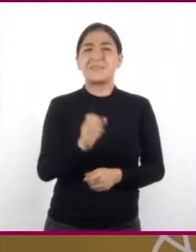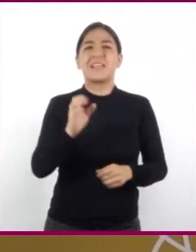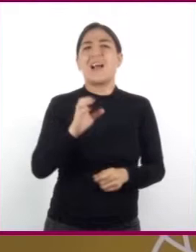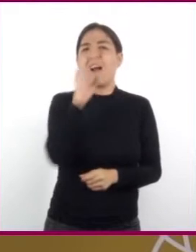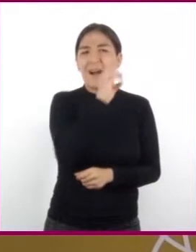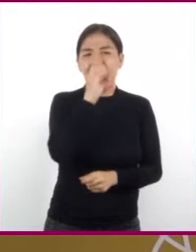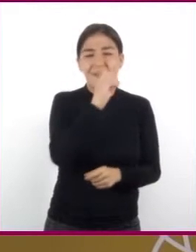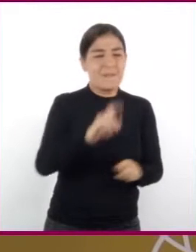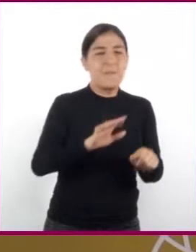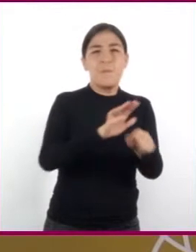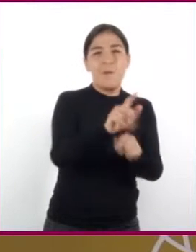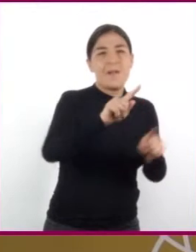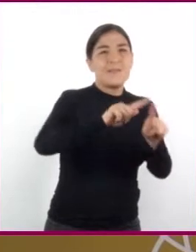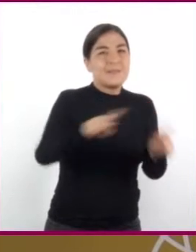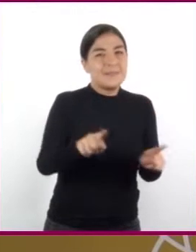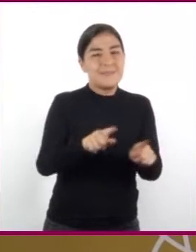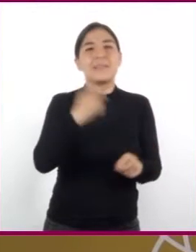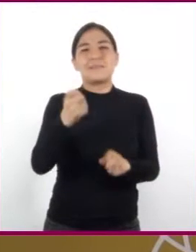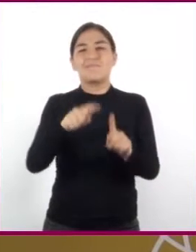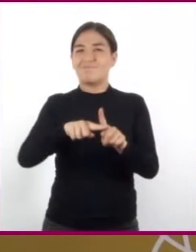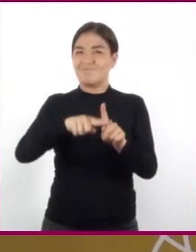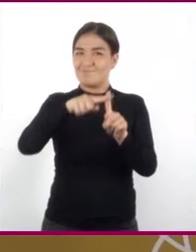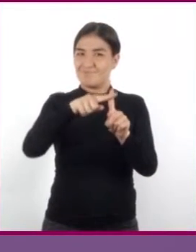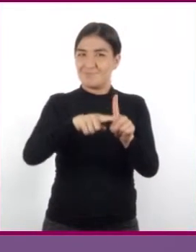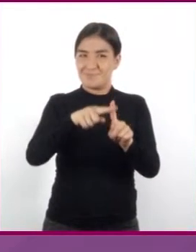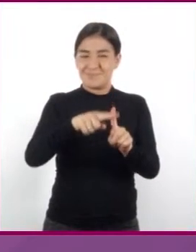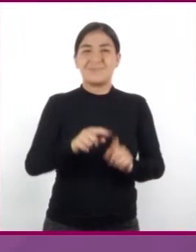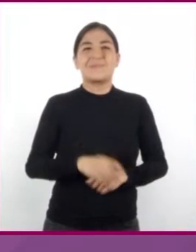diferencia entre este y la temperatura.